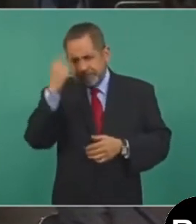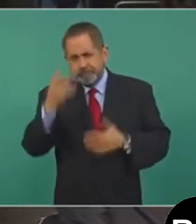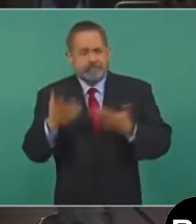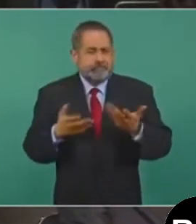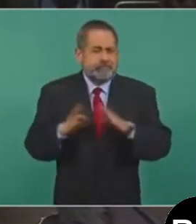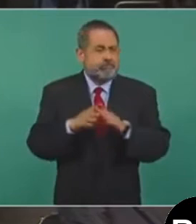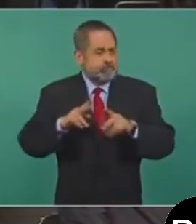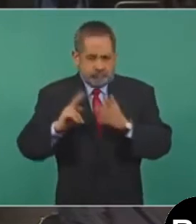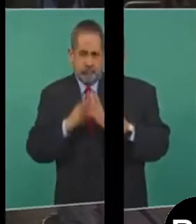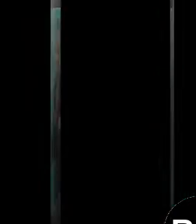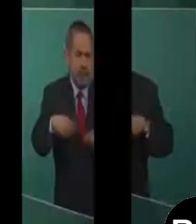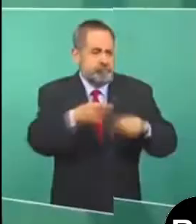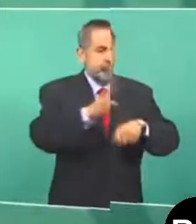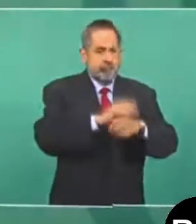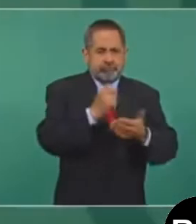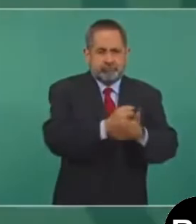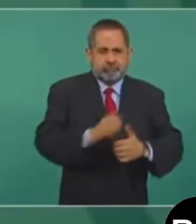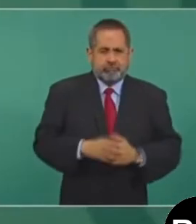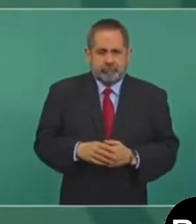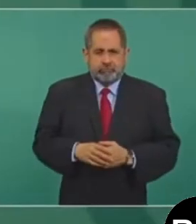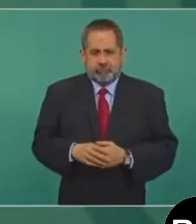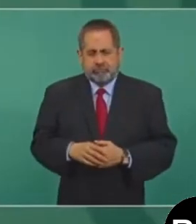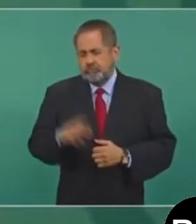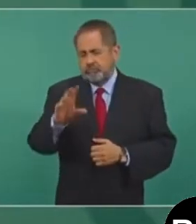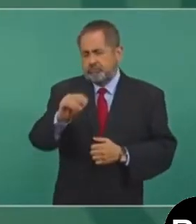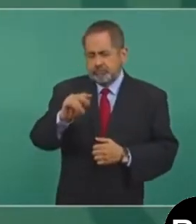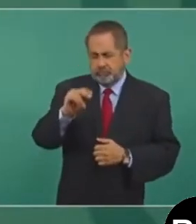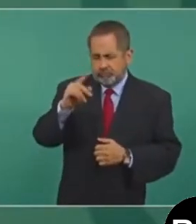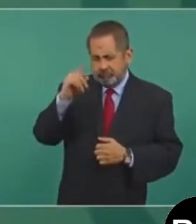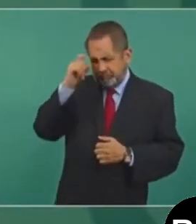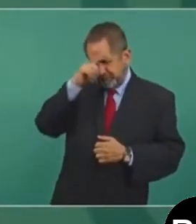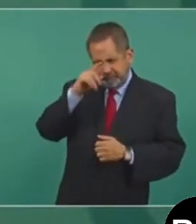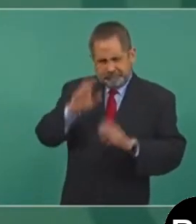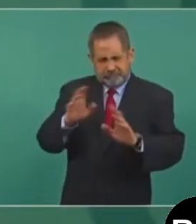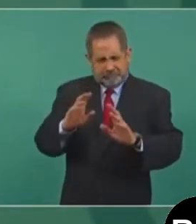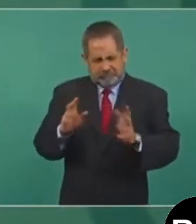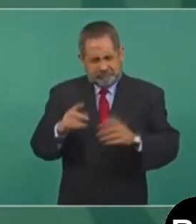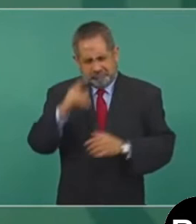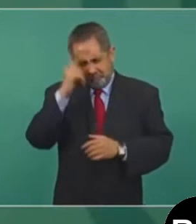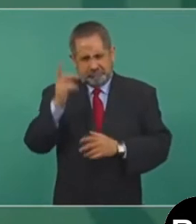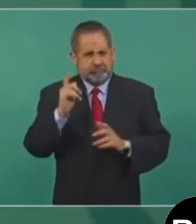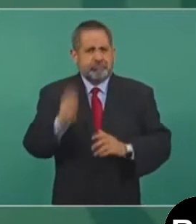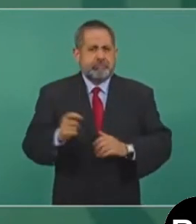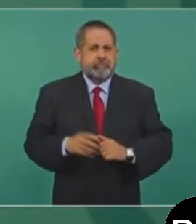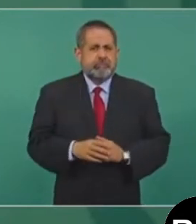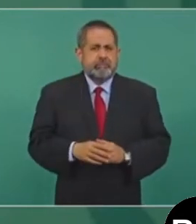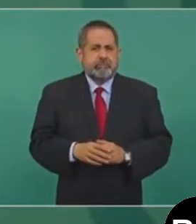nuevamente otorgada para el mandato? No, no va a ser difícil si se trata de, en efecto,